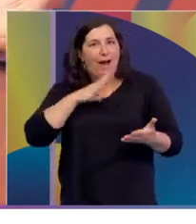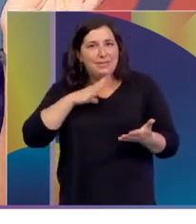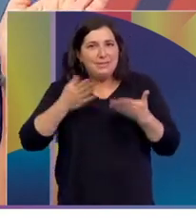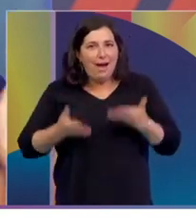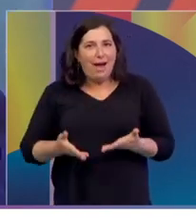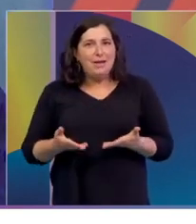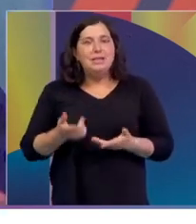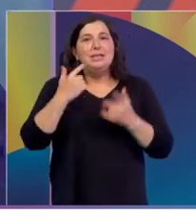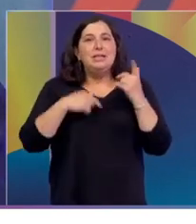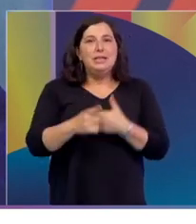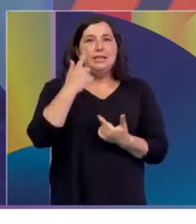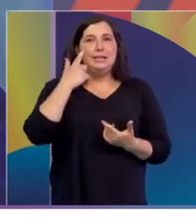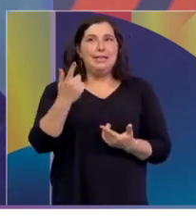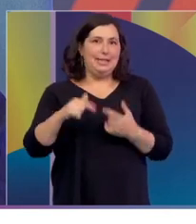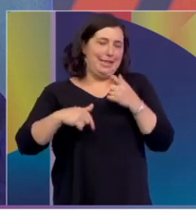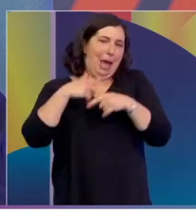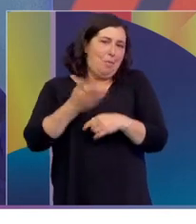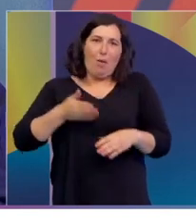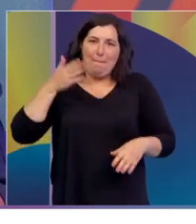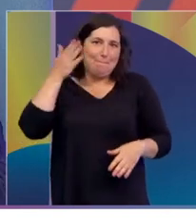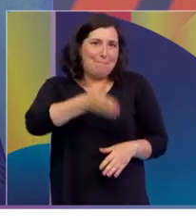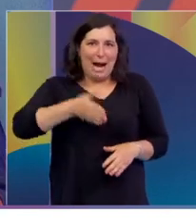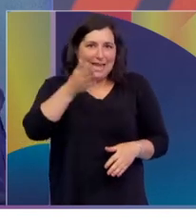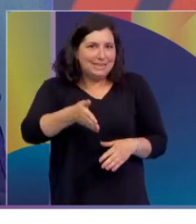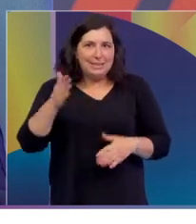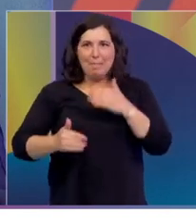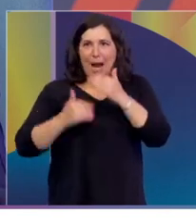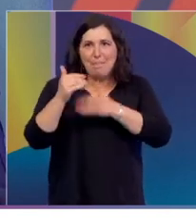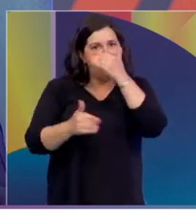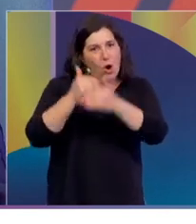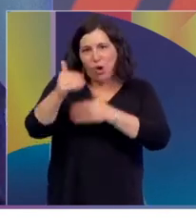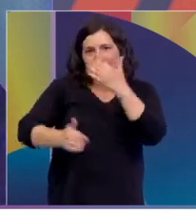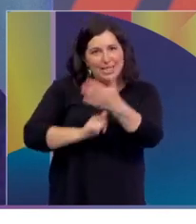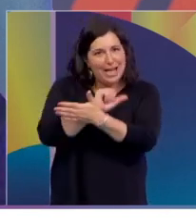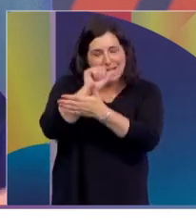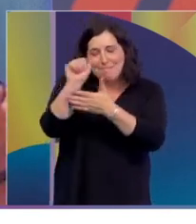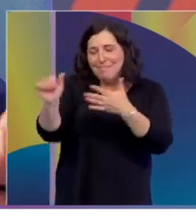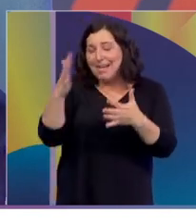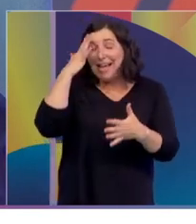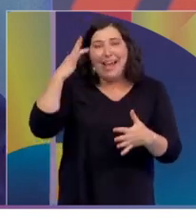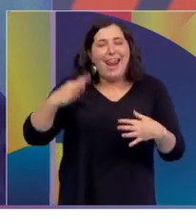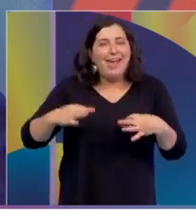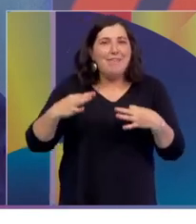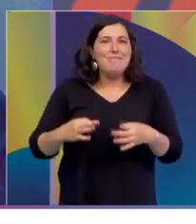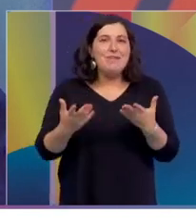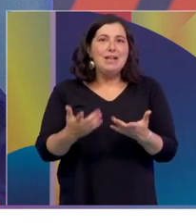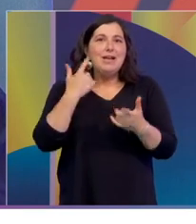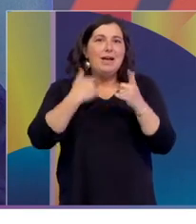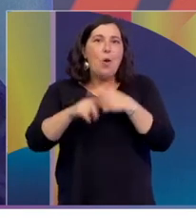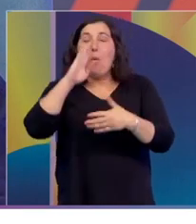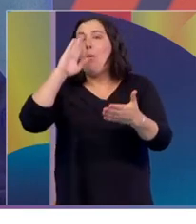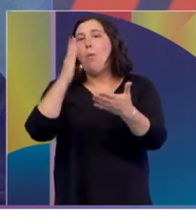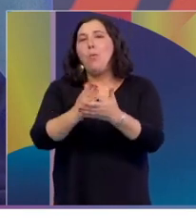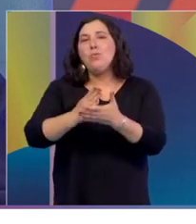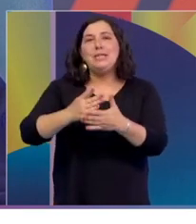bueno, después la participación en todo el proceso fue increíble y bueno, lo último, lo de la